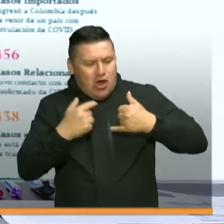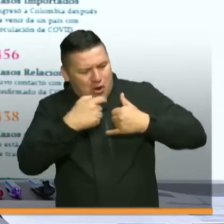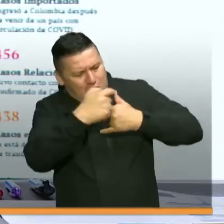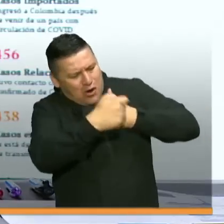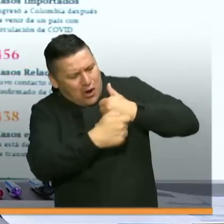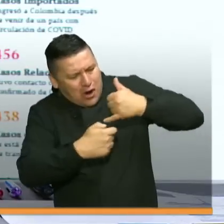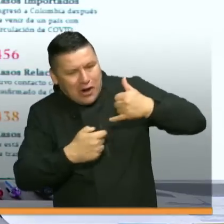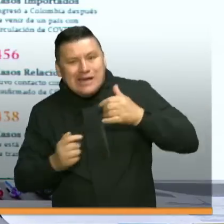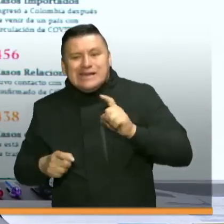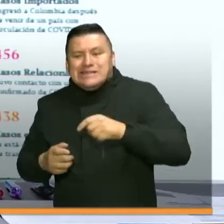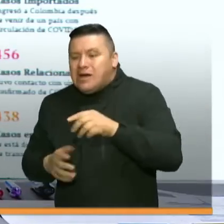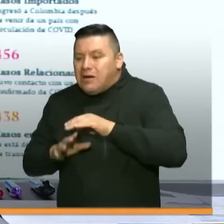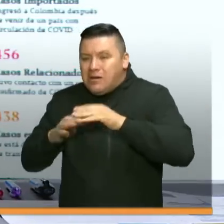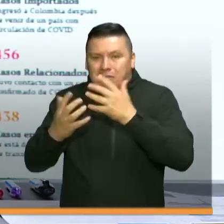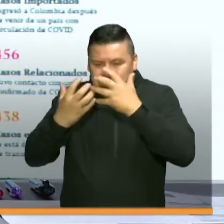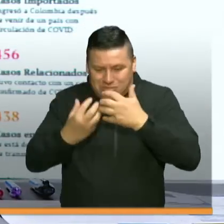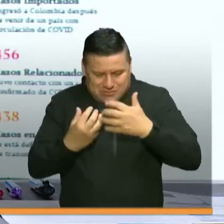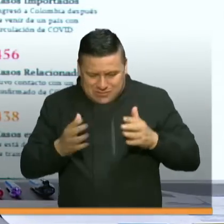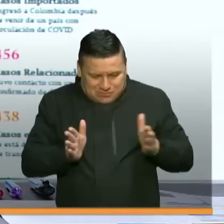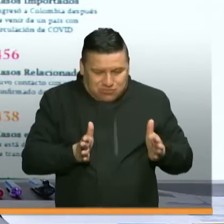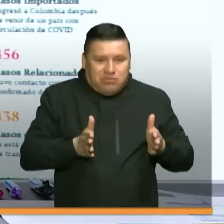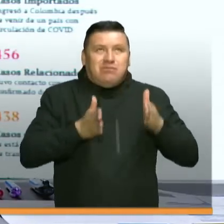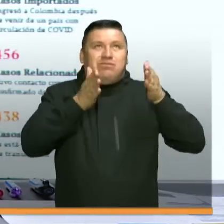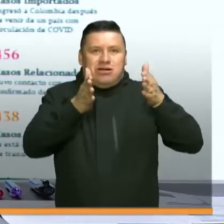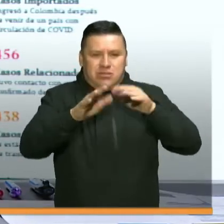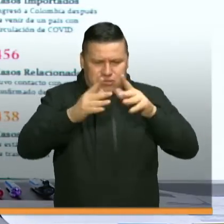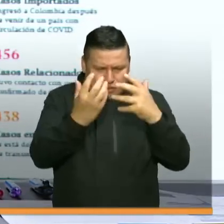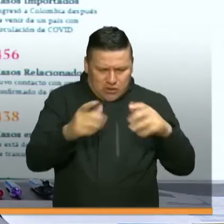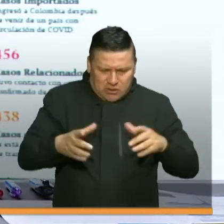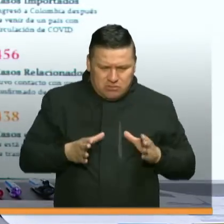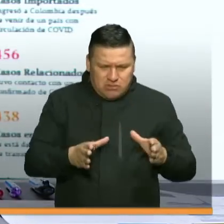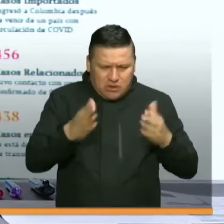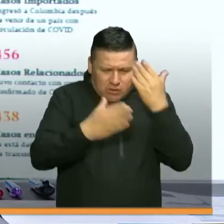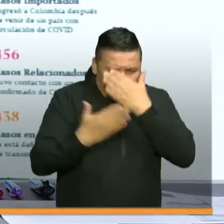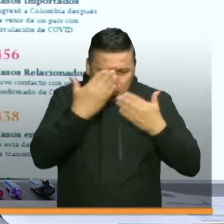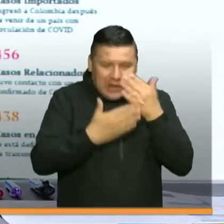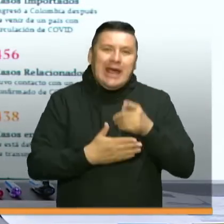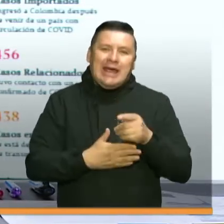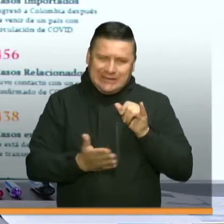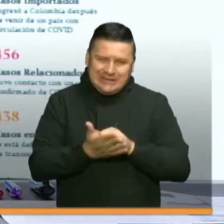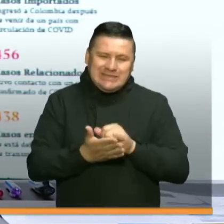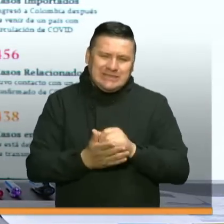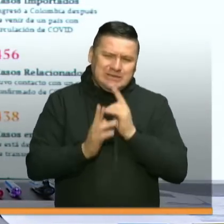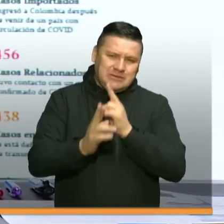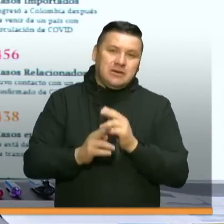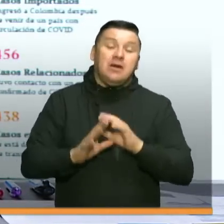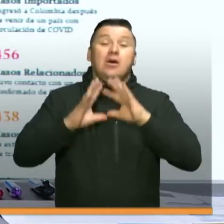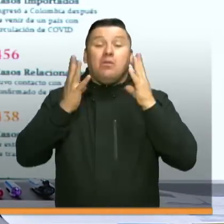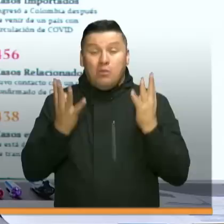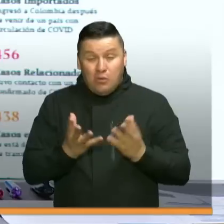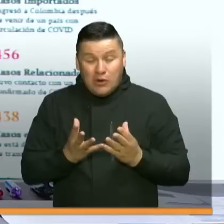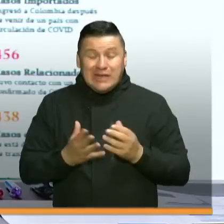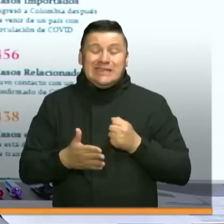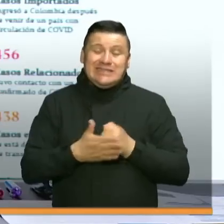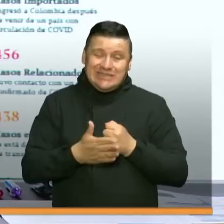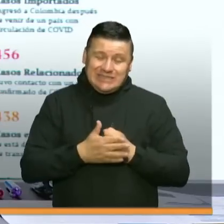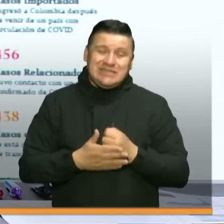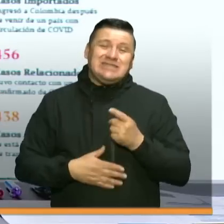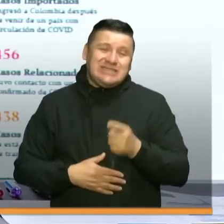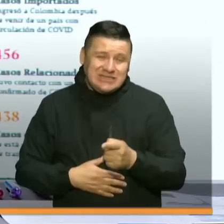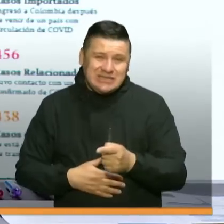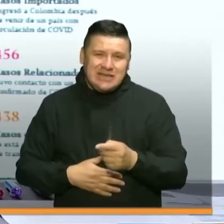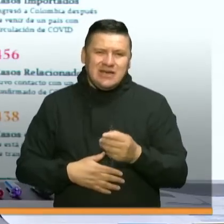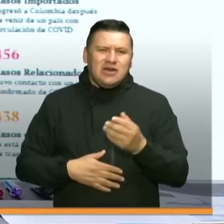laboratorios justamente lo que queremos es que también tengan esas capacidades. Otro de los retos que hemos tenido a nivel mundial es que lo que se llaman